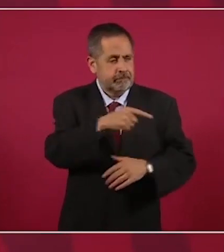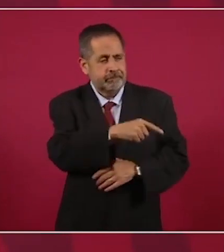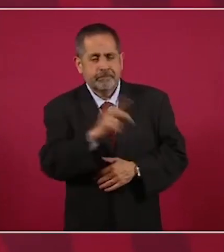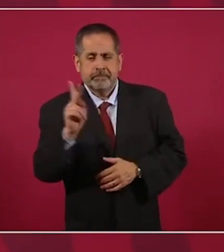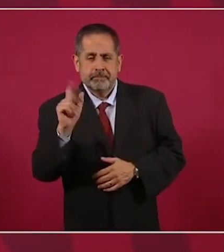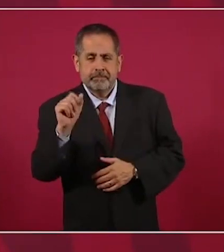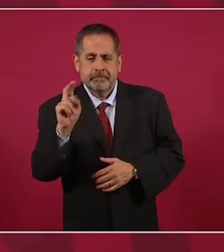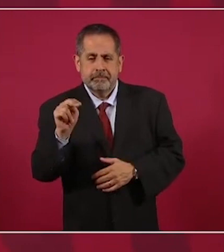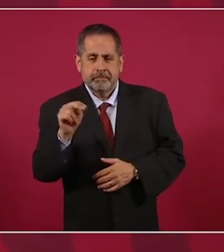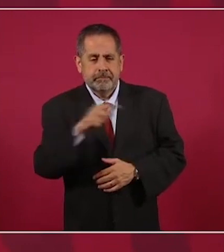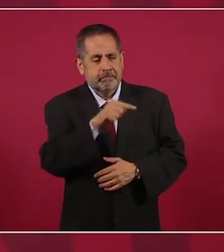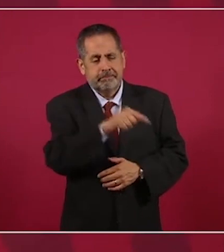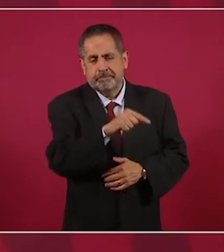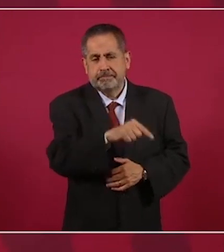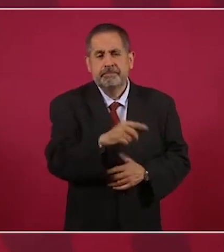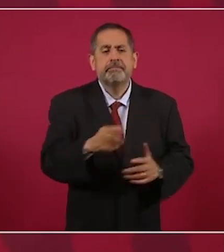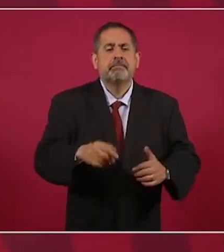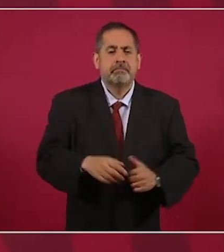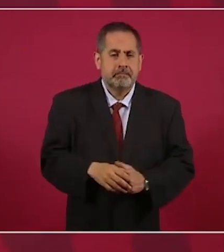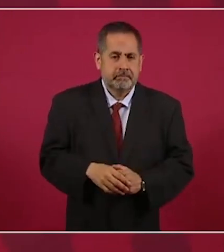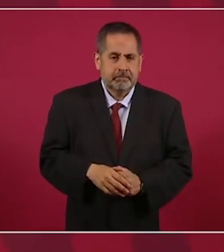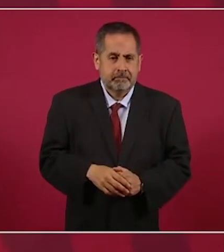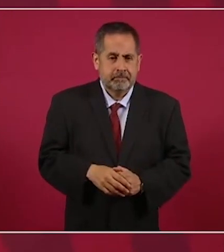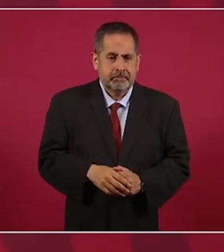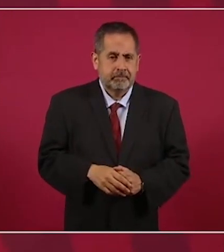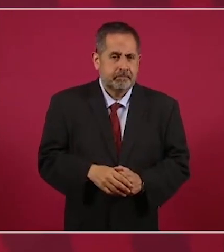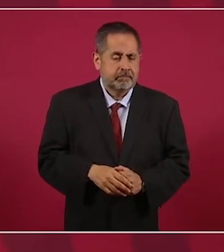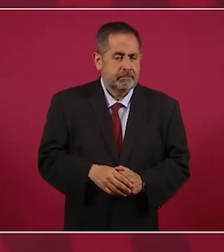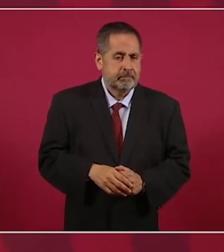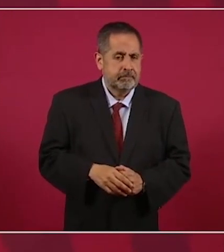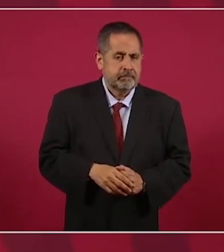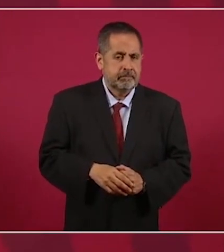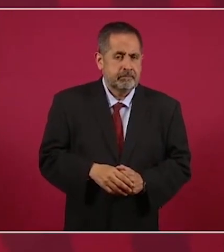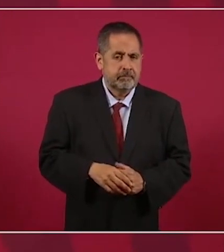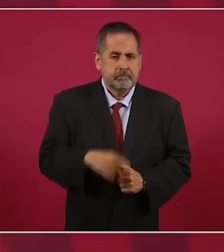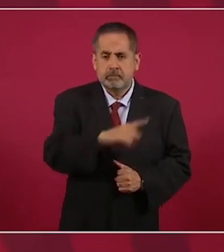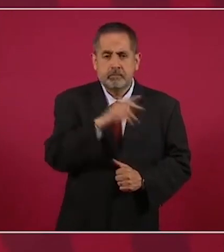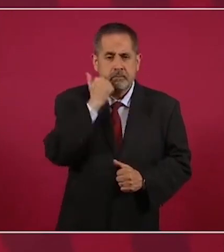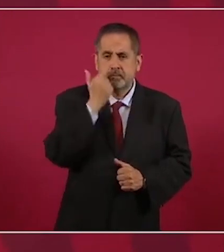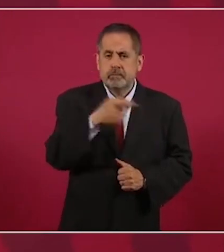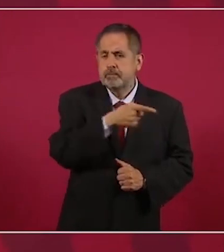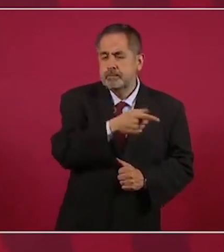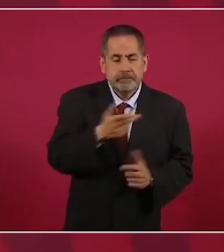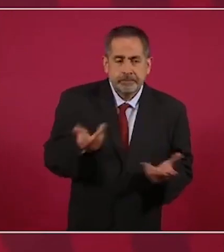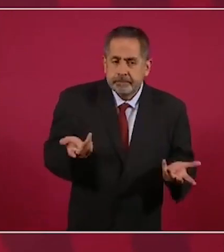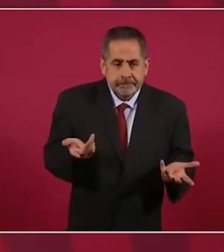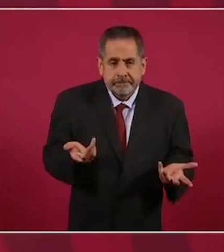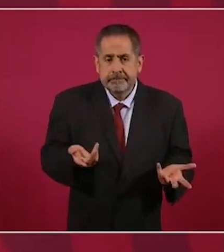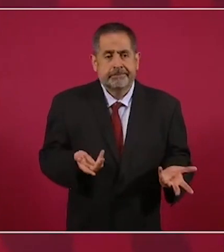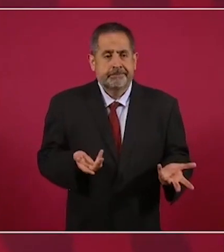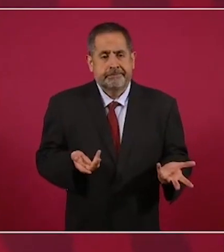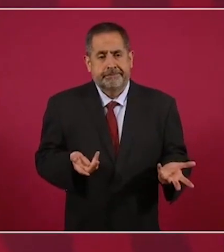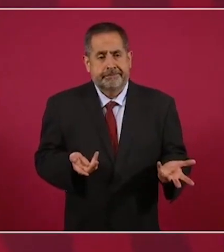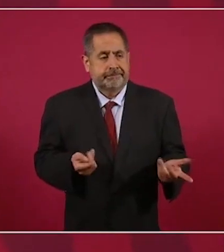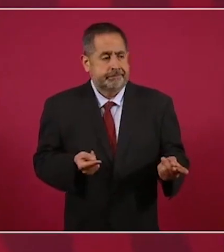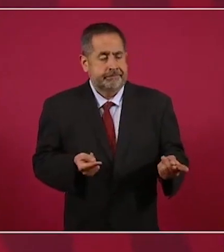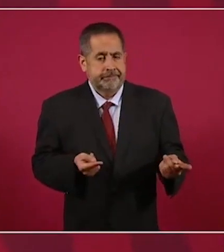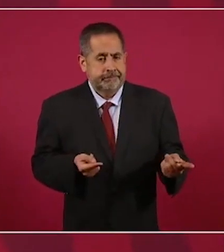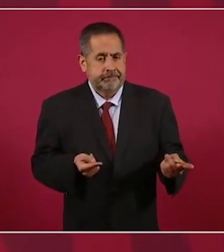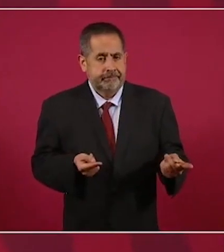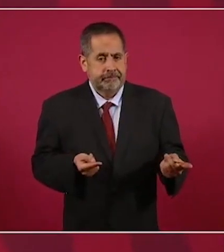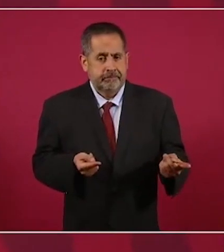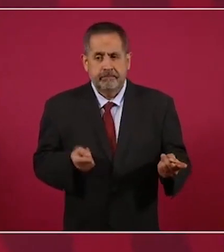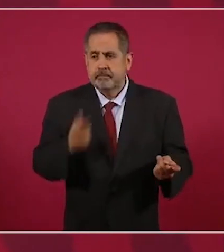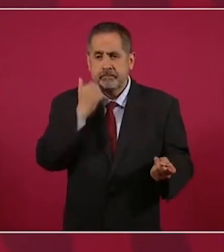no quieren que estén el